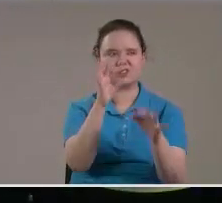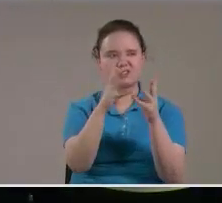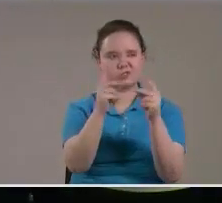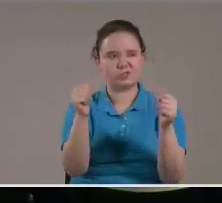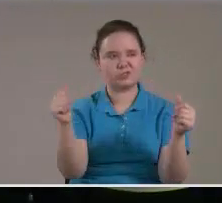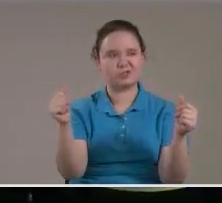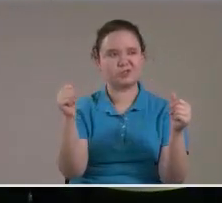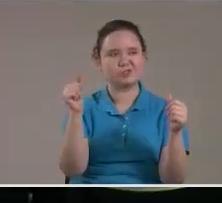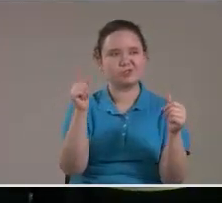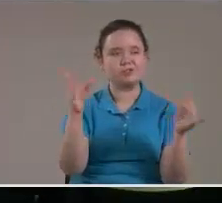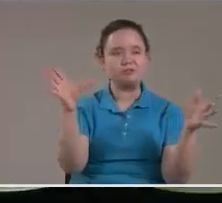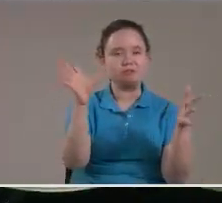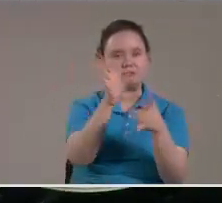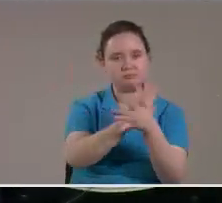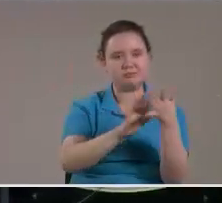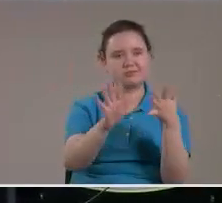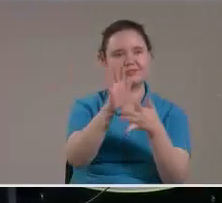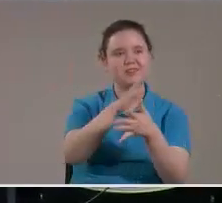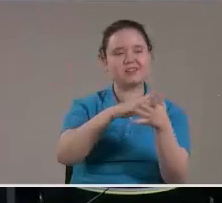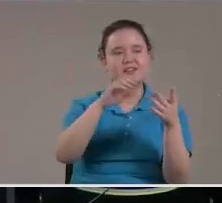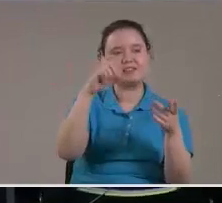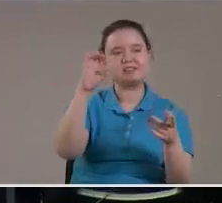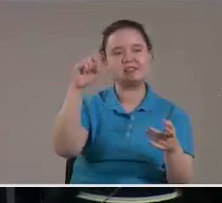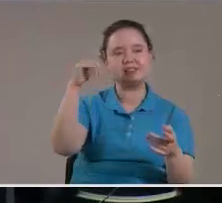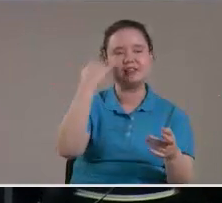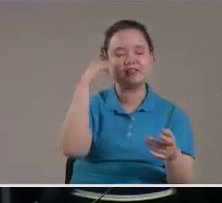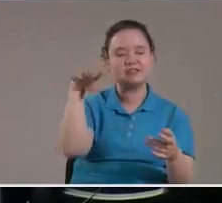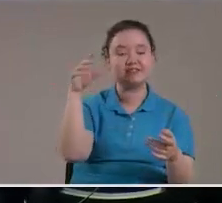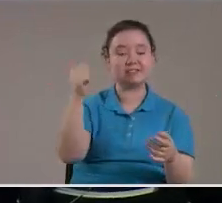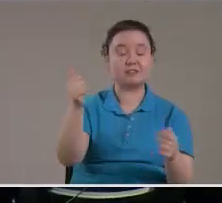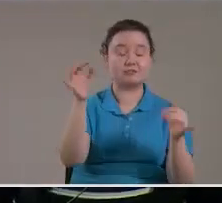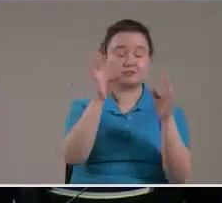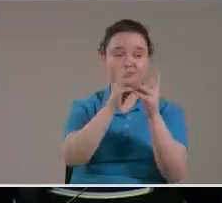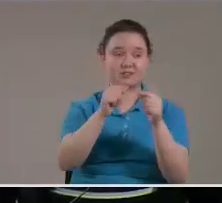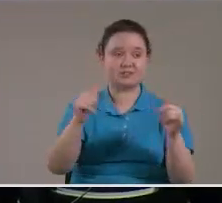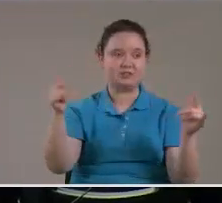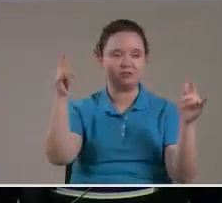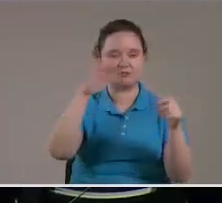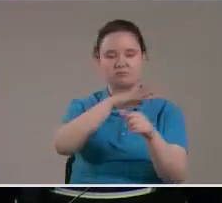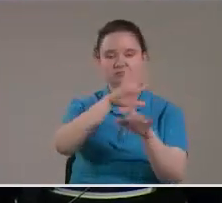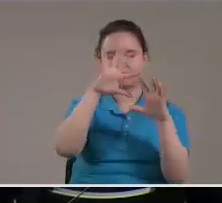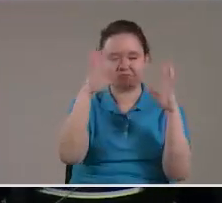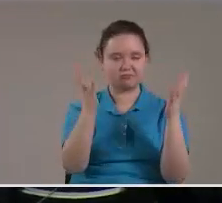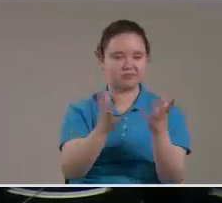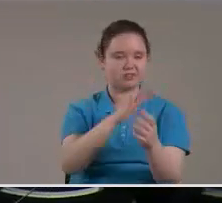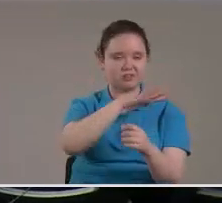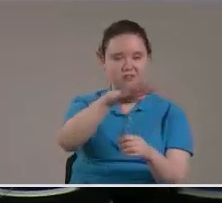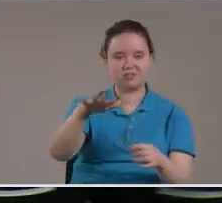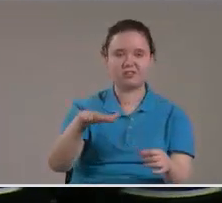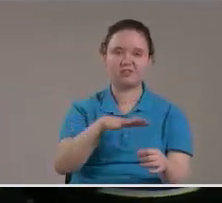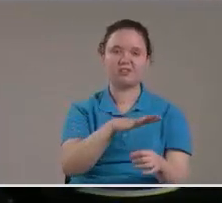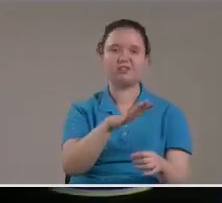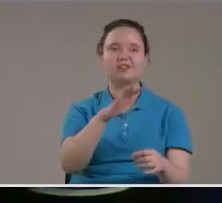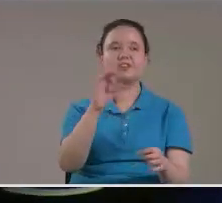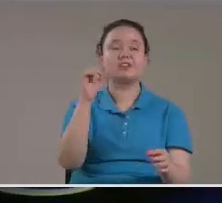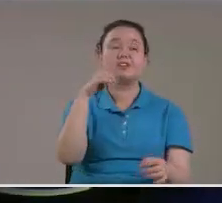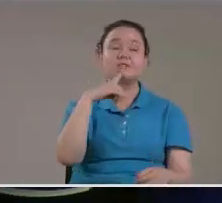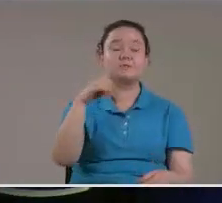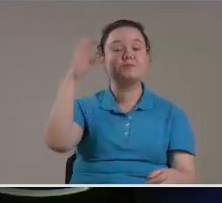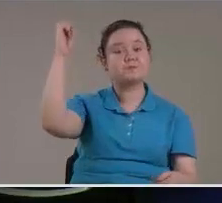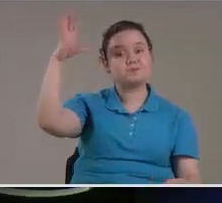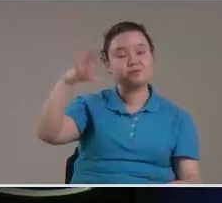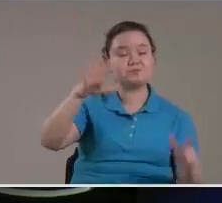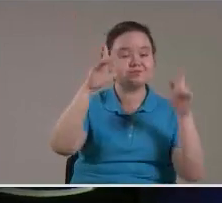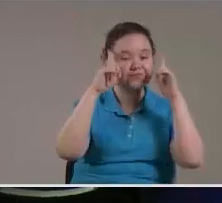Mezclado Con ceniza Han cubierto La tierra Y está Comprobado Científicamente Que la luz Del